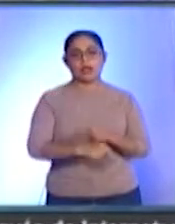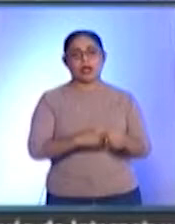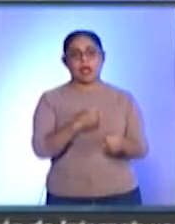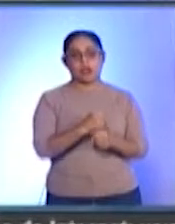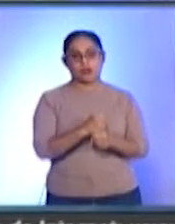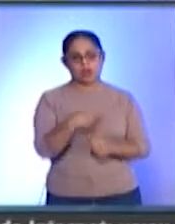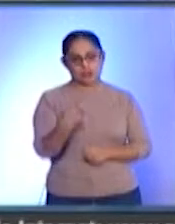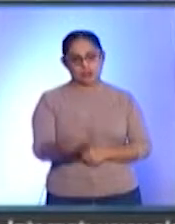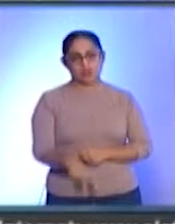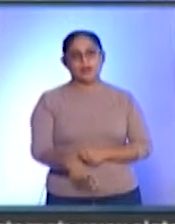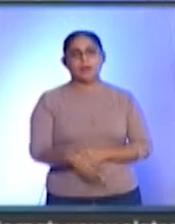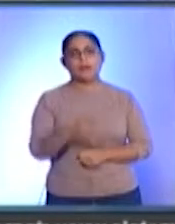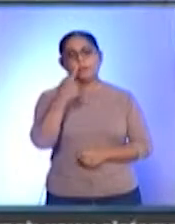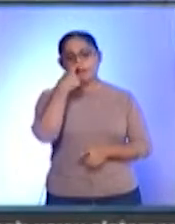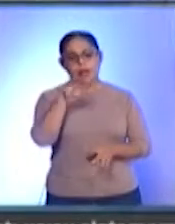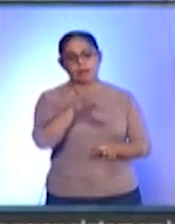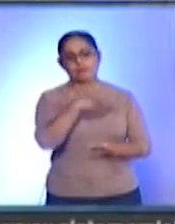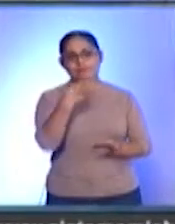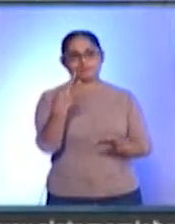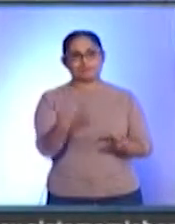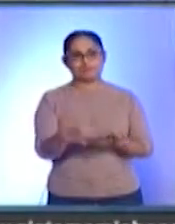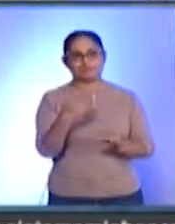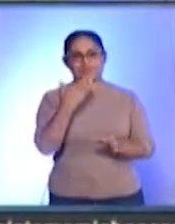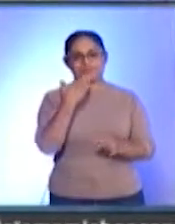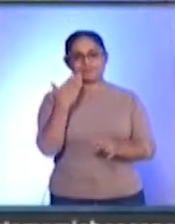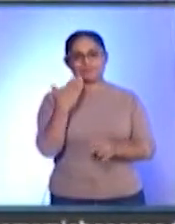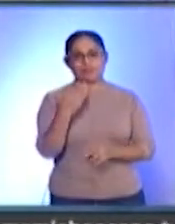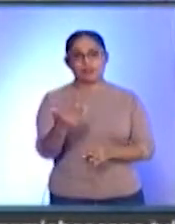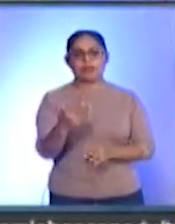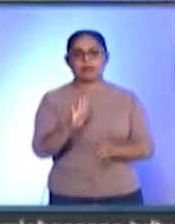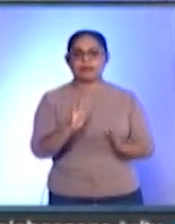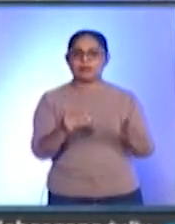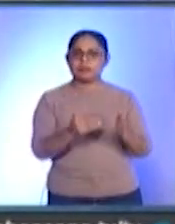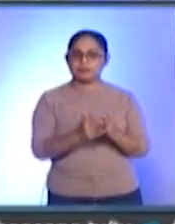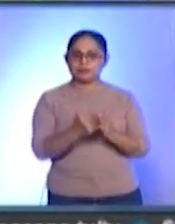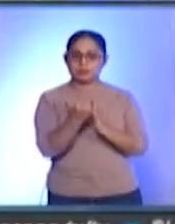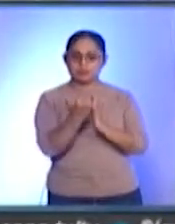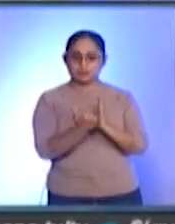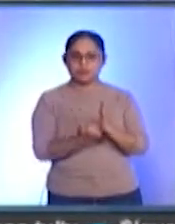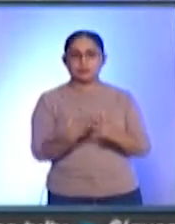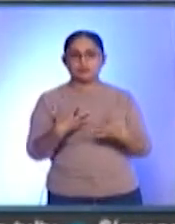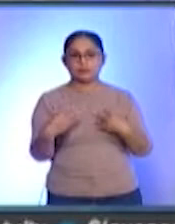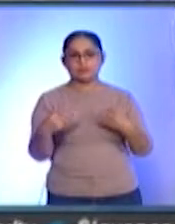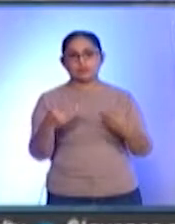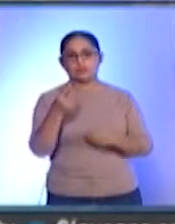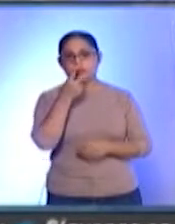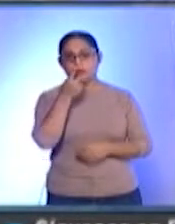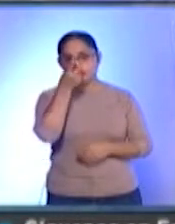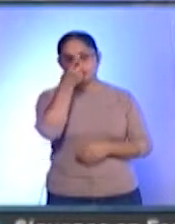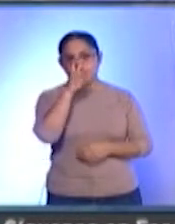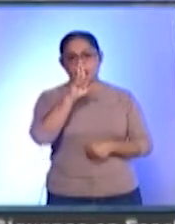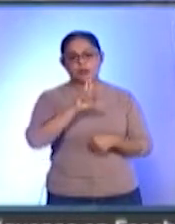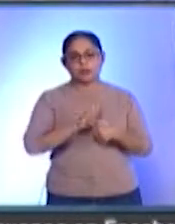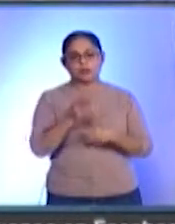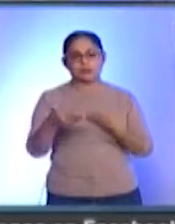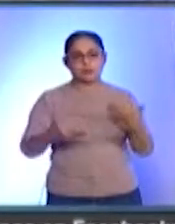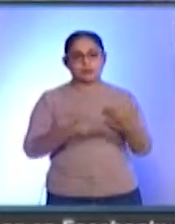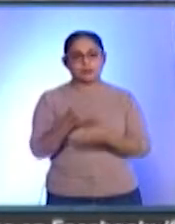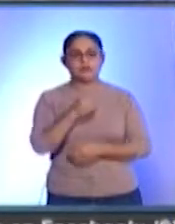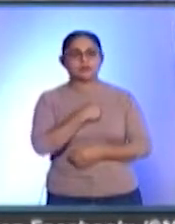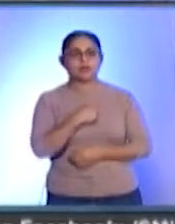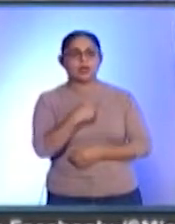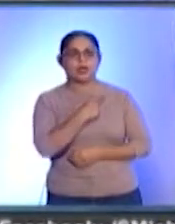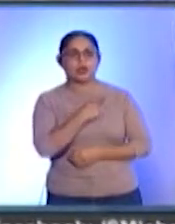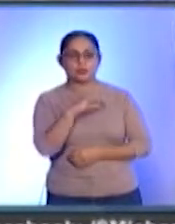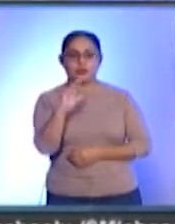capital michoacana para completar el esquema y contener la tercera ola de contagios. Así lo refirió el director de servicios de salud en la